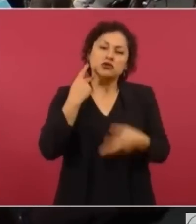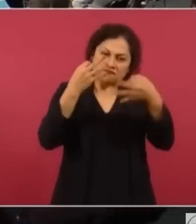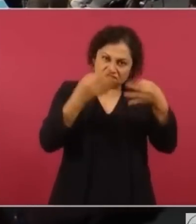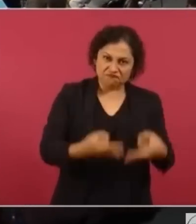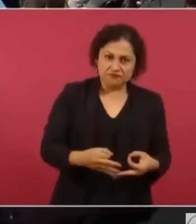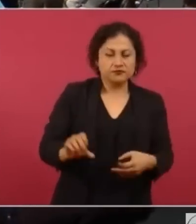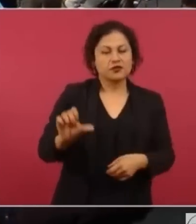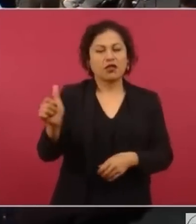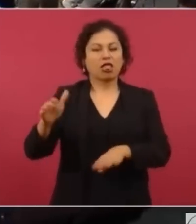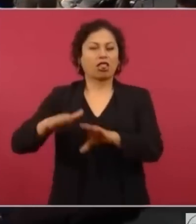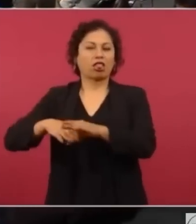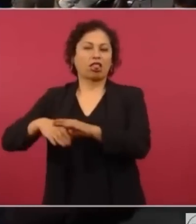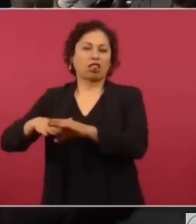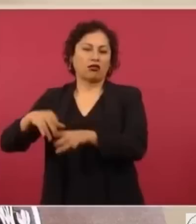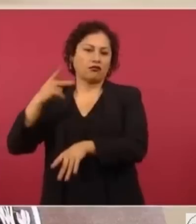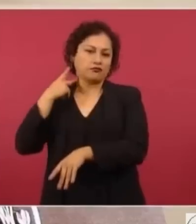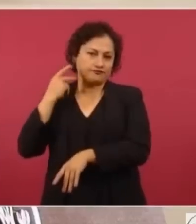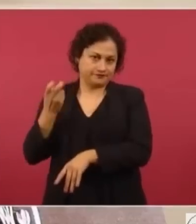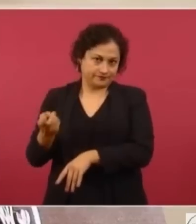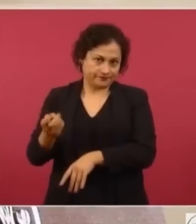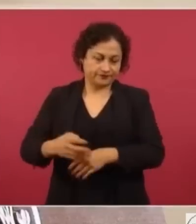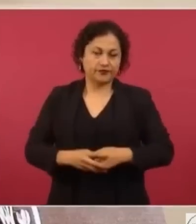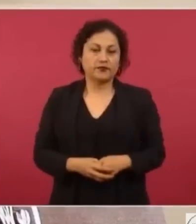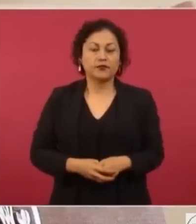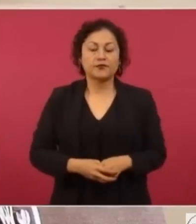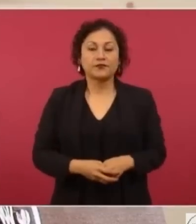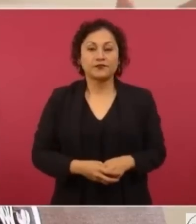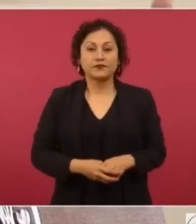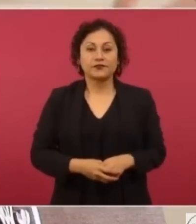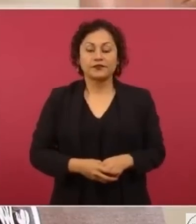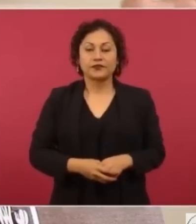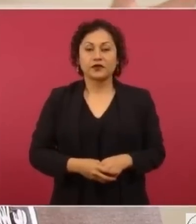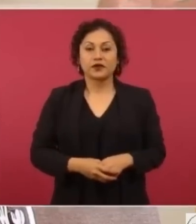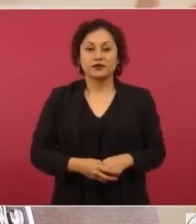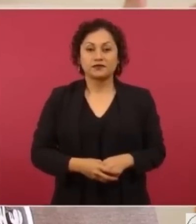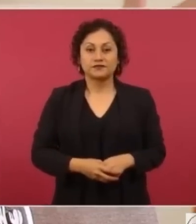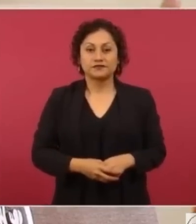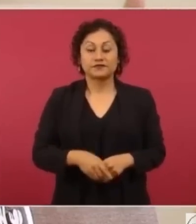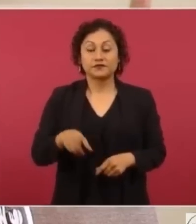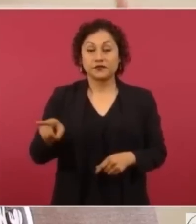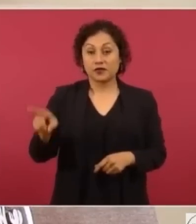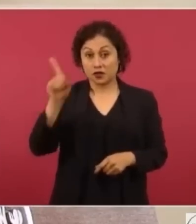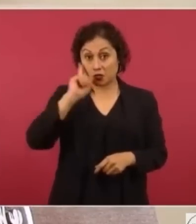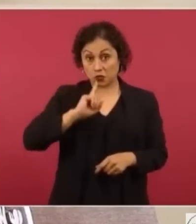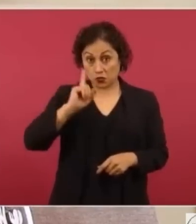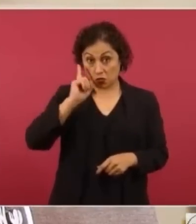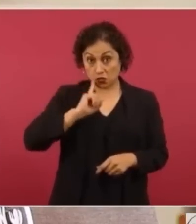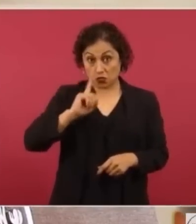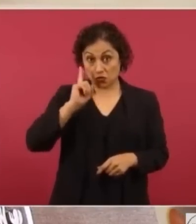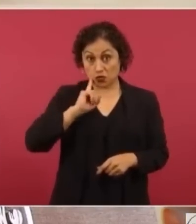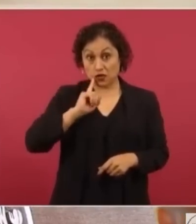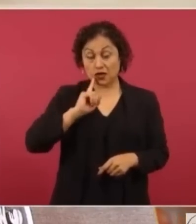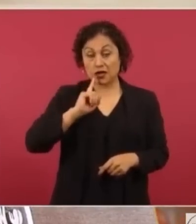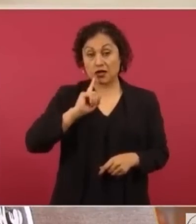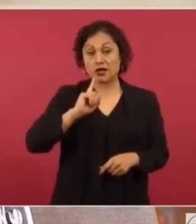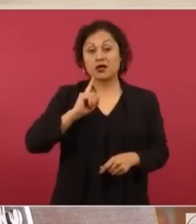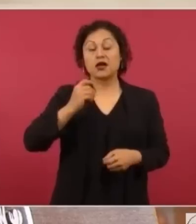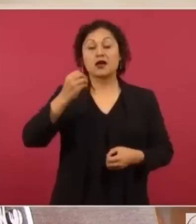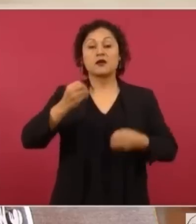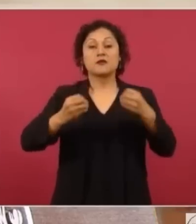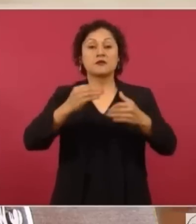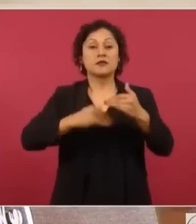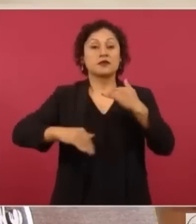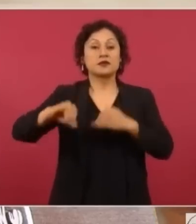Un asunto político, cuando surge el caso de la ministra